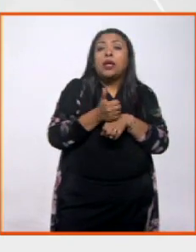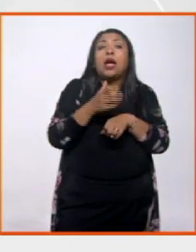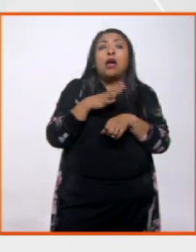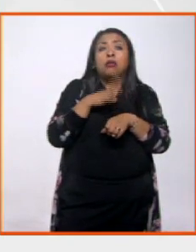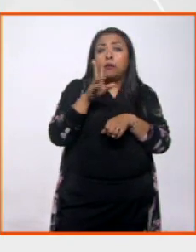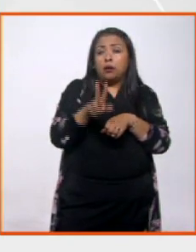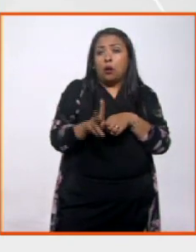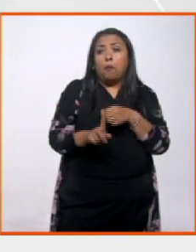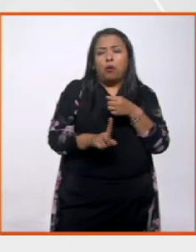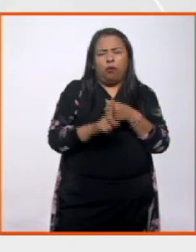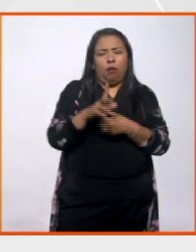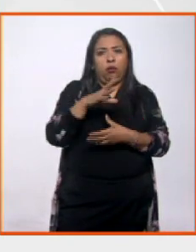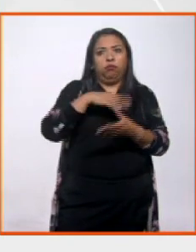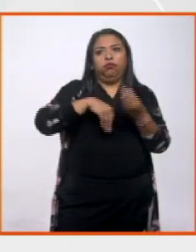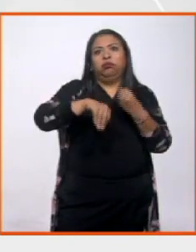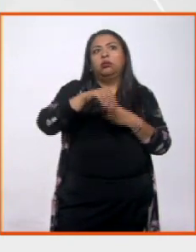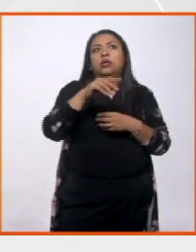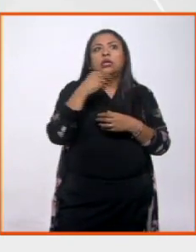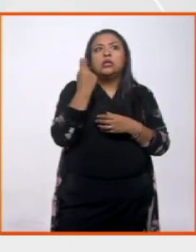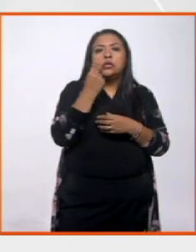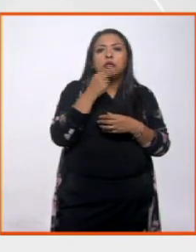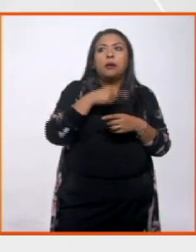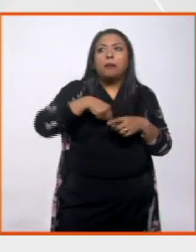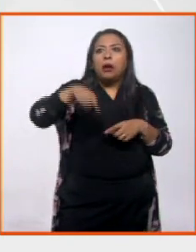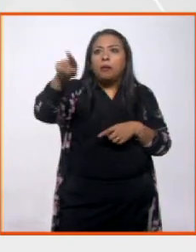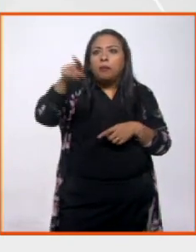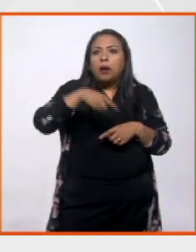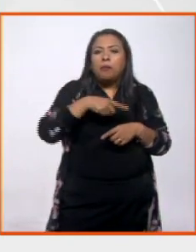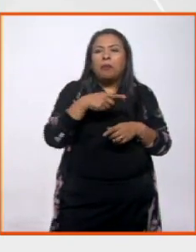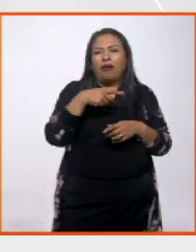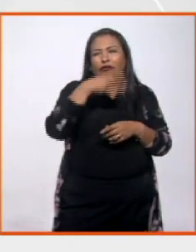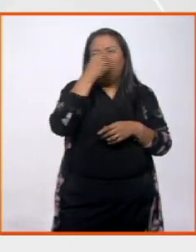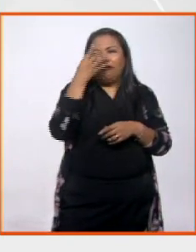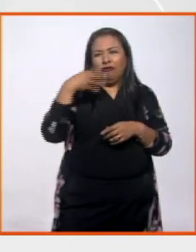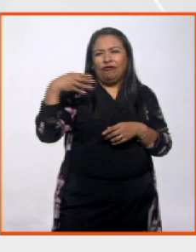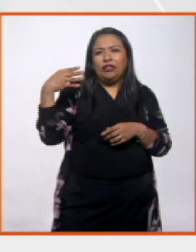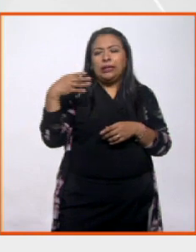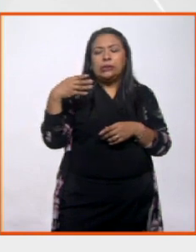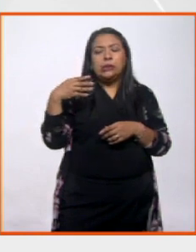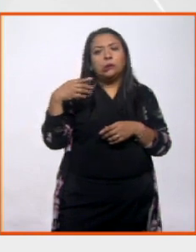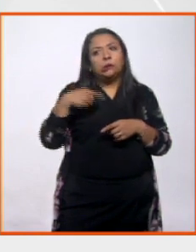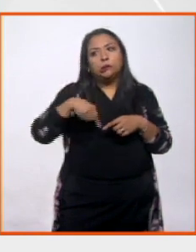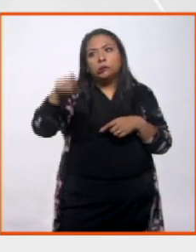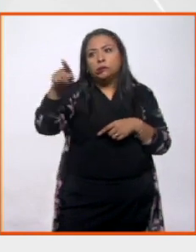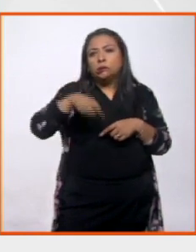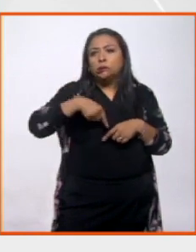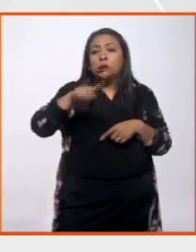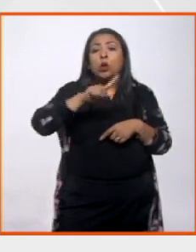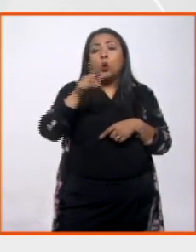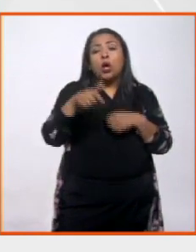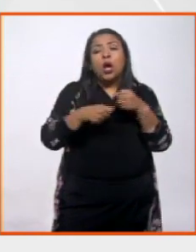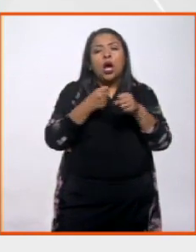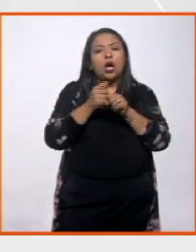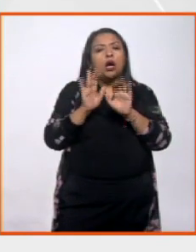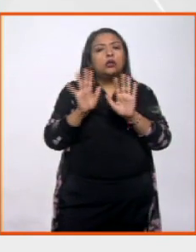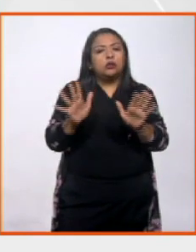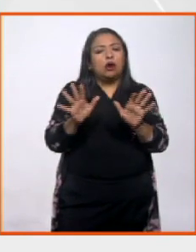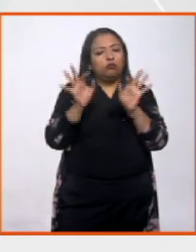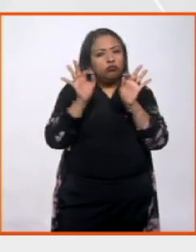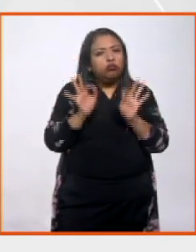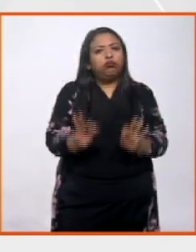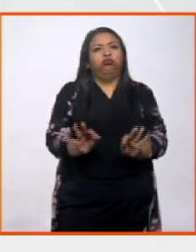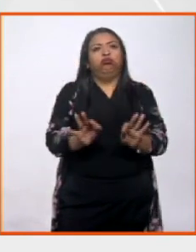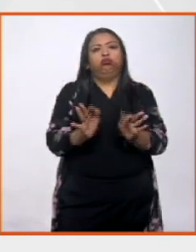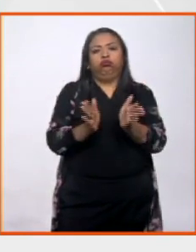situación muy adversa, tenían que entrar y salir de Singapur por el tema de la visa. Finalmente, con los años, lograron la residencia formal,